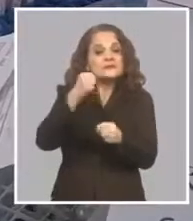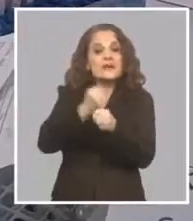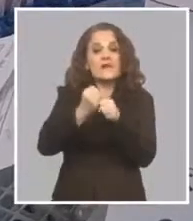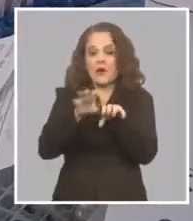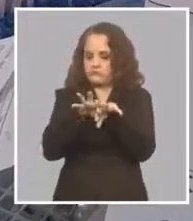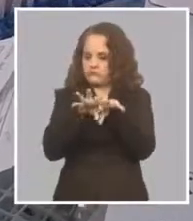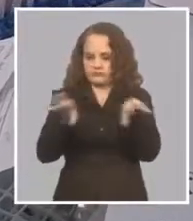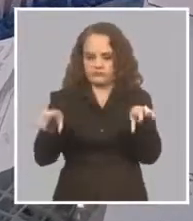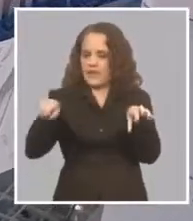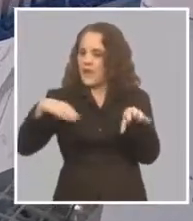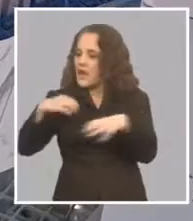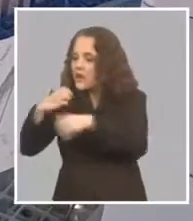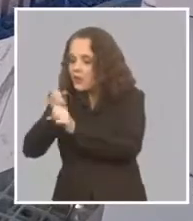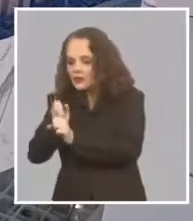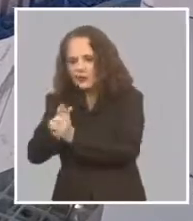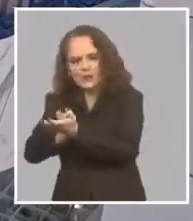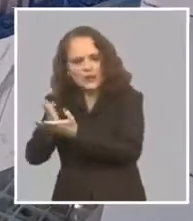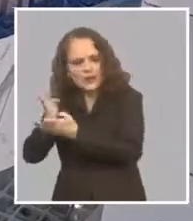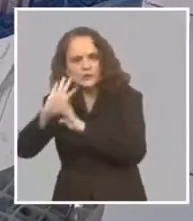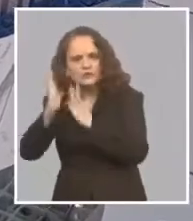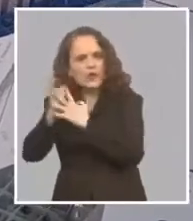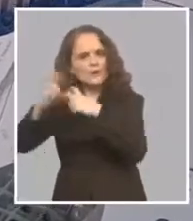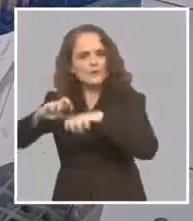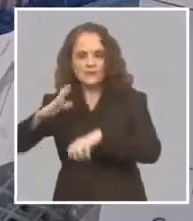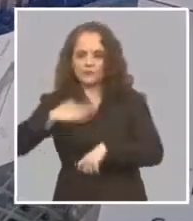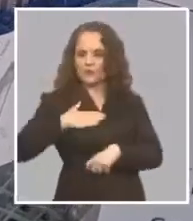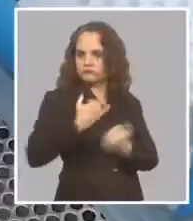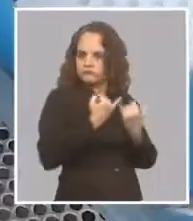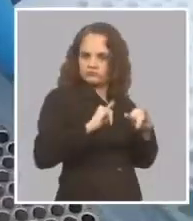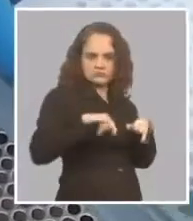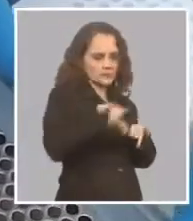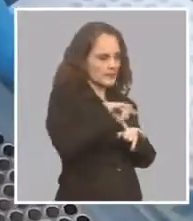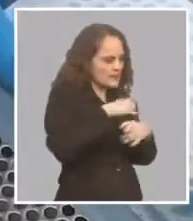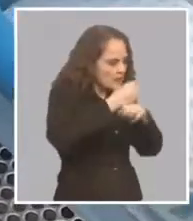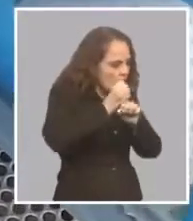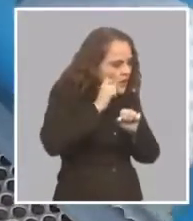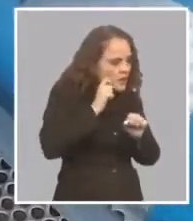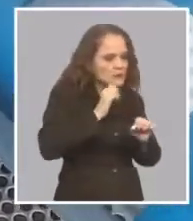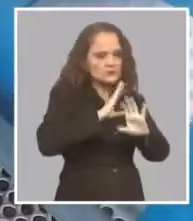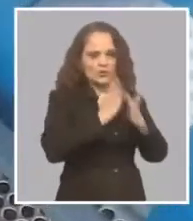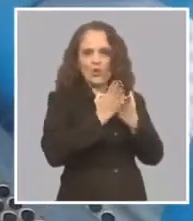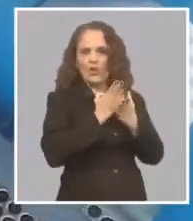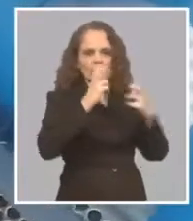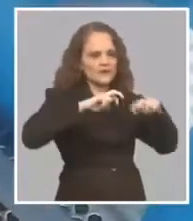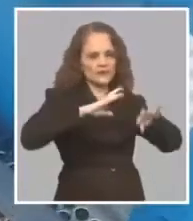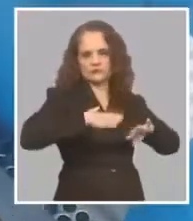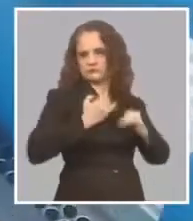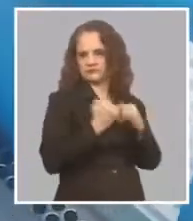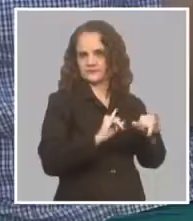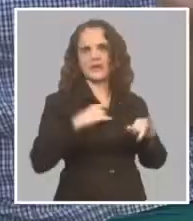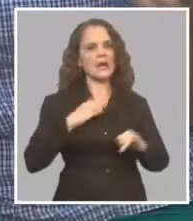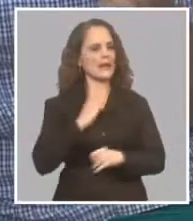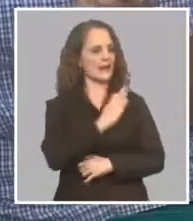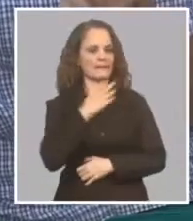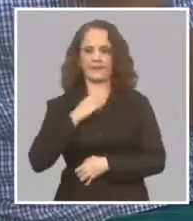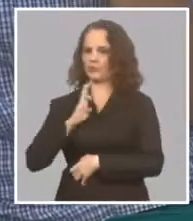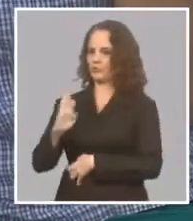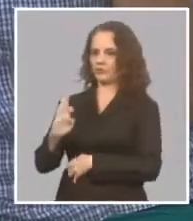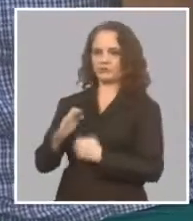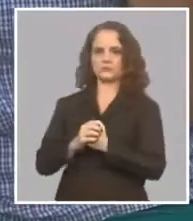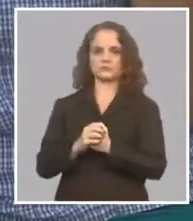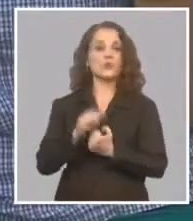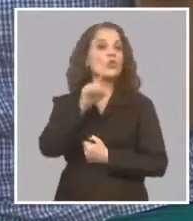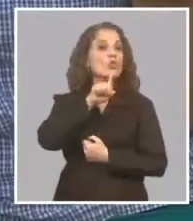Trabaja en su laboratorio Tiene sus líneas de investigación Yo tengo las mías Y cada cual nos respetamos En ese sentido Estos 12 años Que llevamos juntos